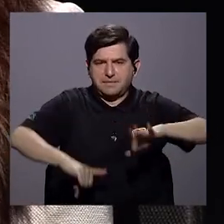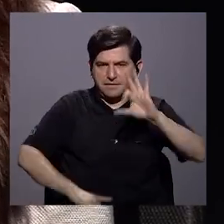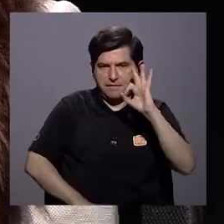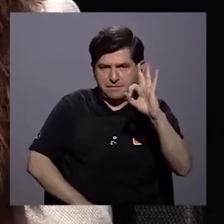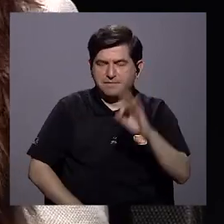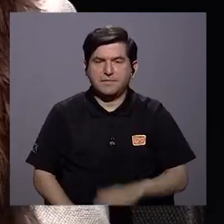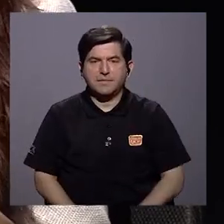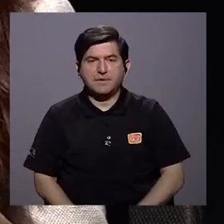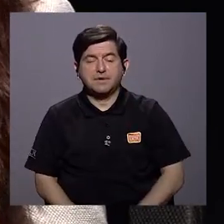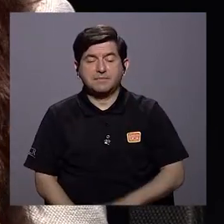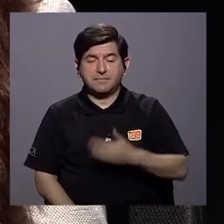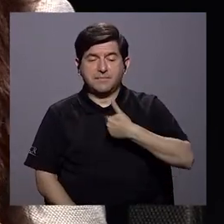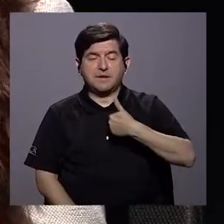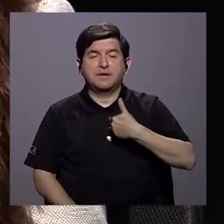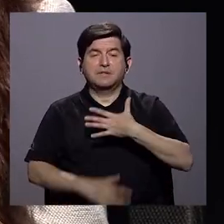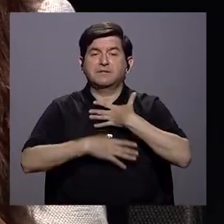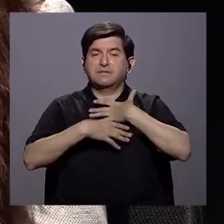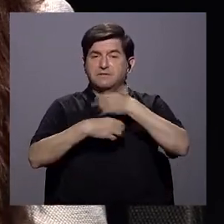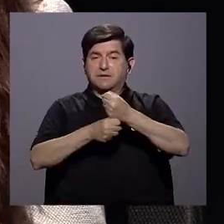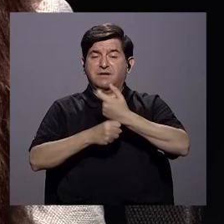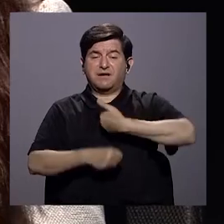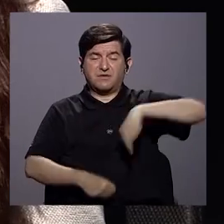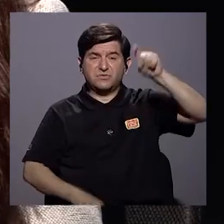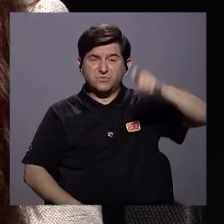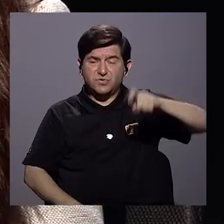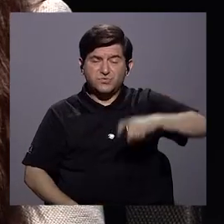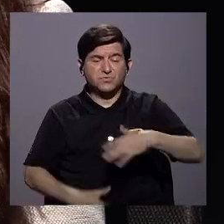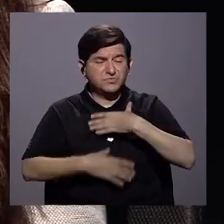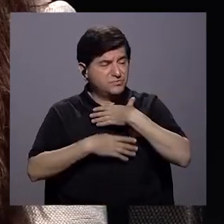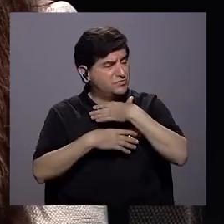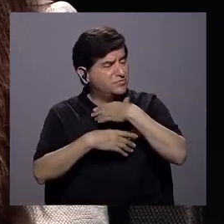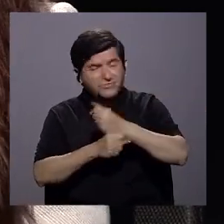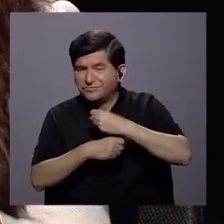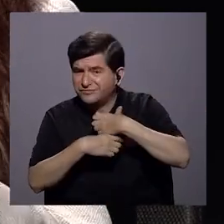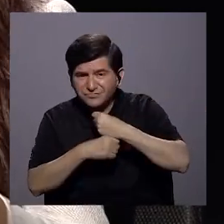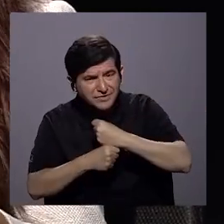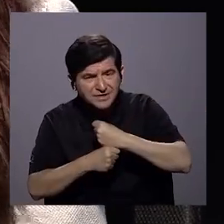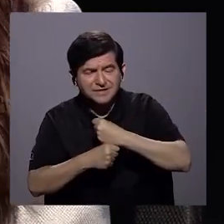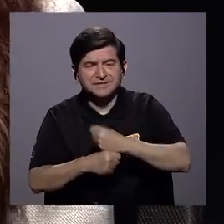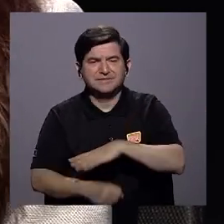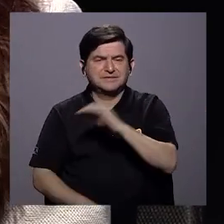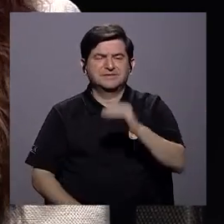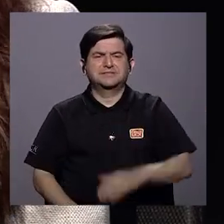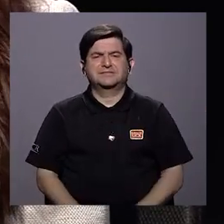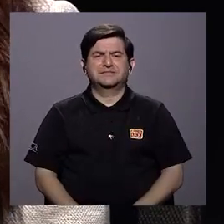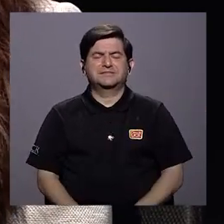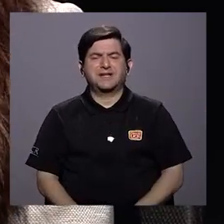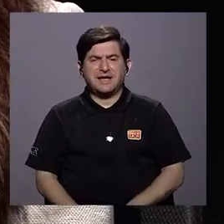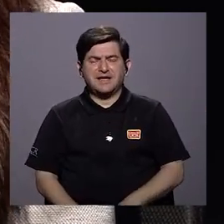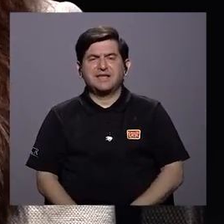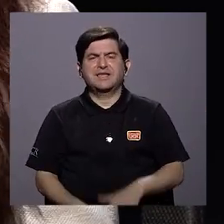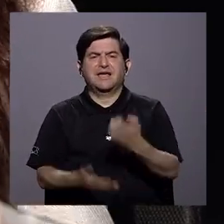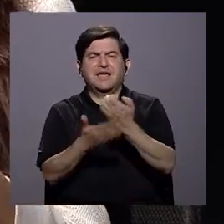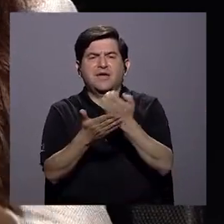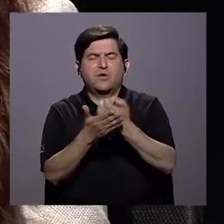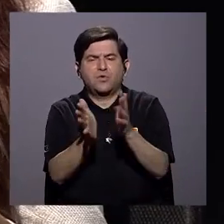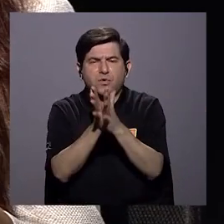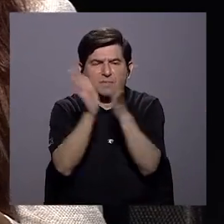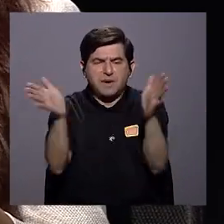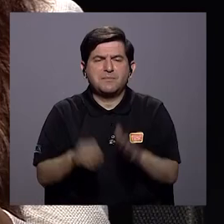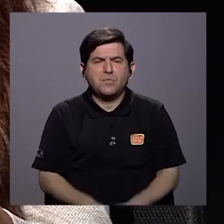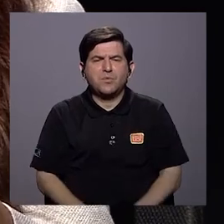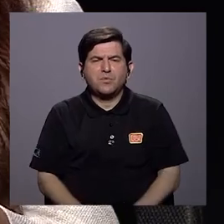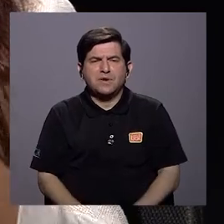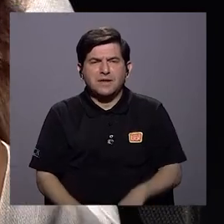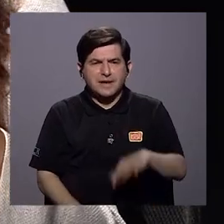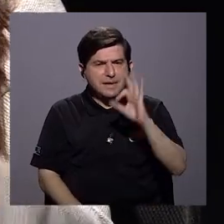para darnos también confianza, porque necesitábamos recuperar la confianza y también sanear las finanzas públicas para poder, por